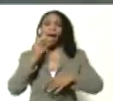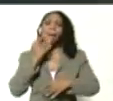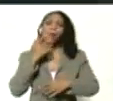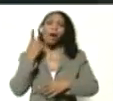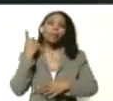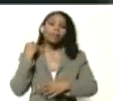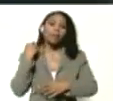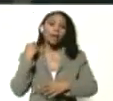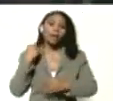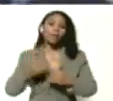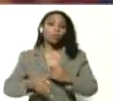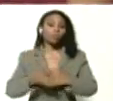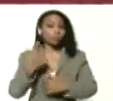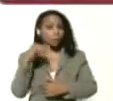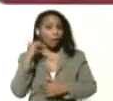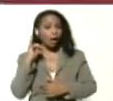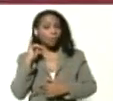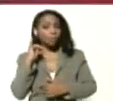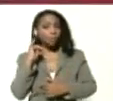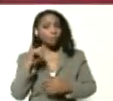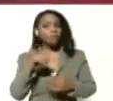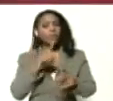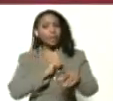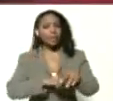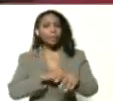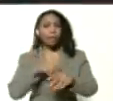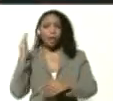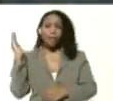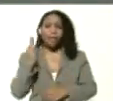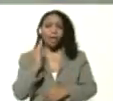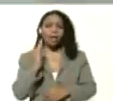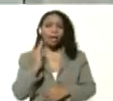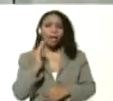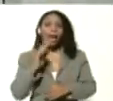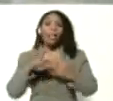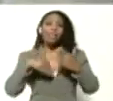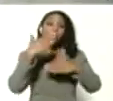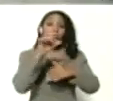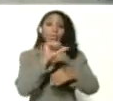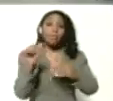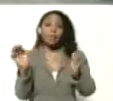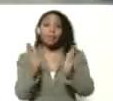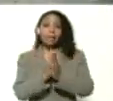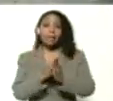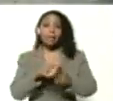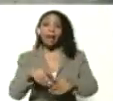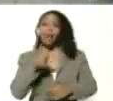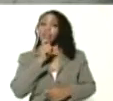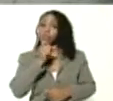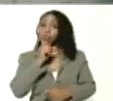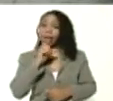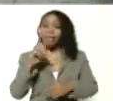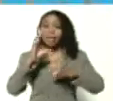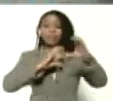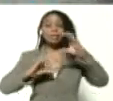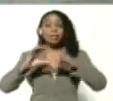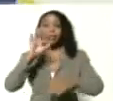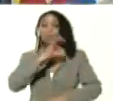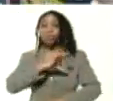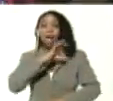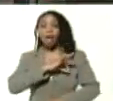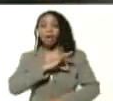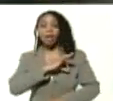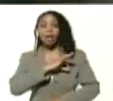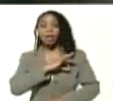estuvimos presidente en este periodo que viene después de Semana Santa el reto es de ciencias sociales porque vamos Villa